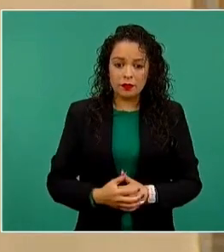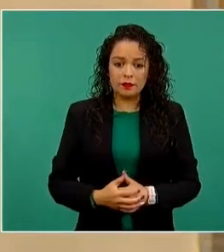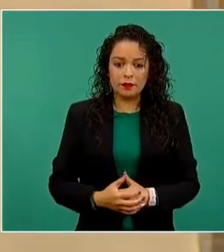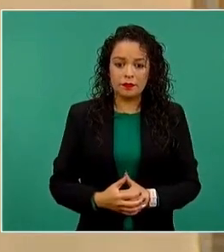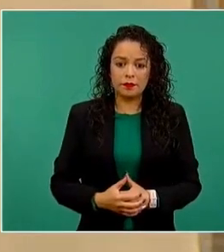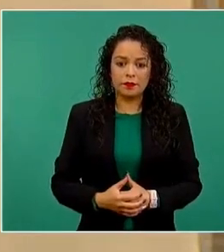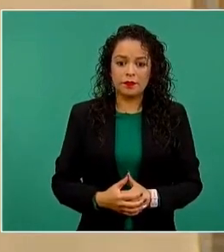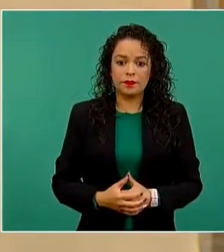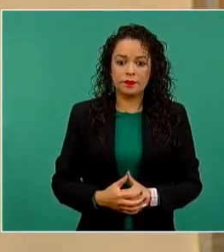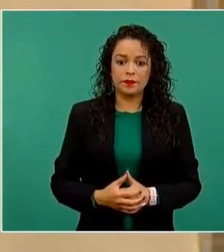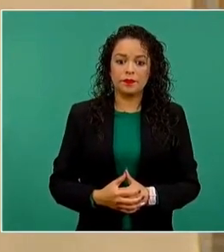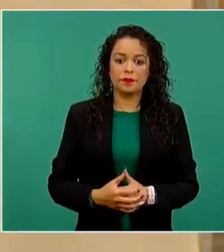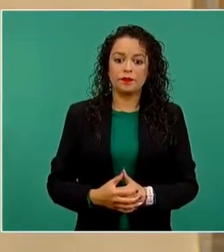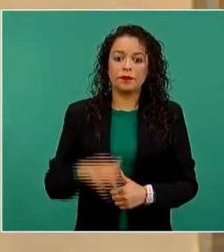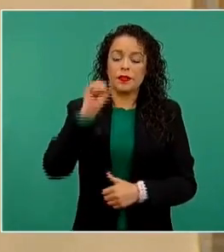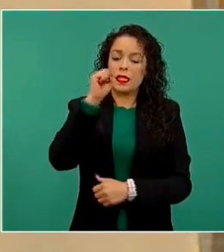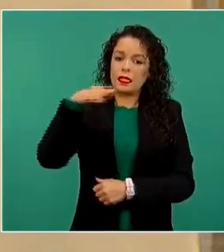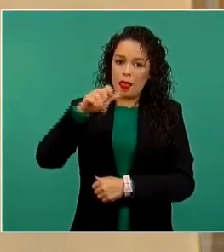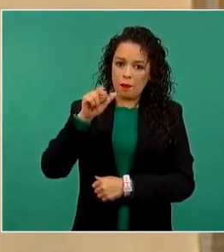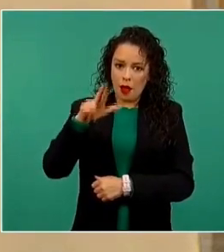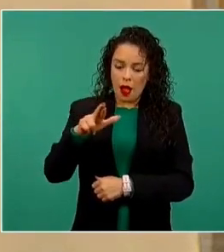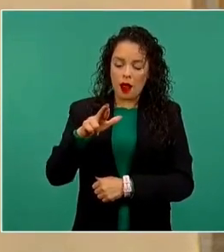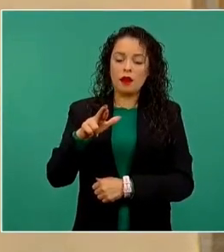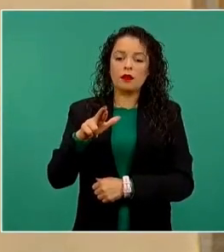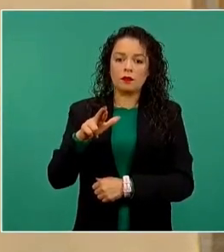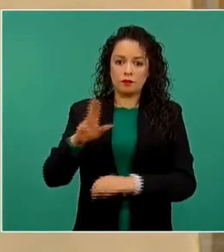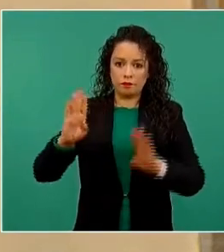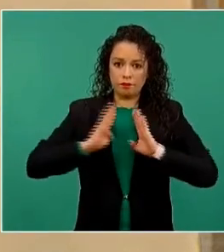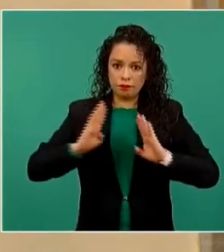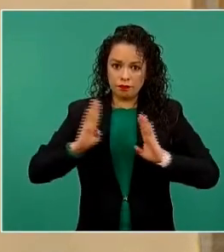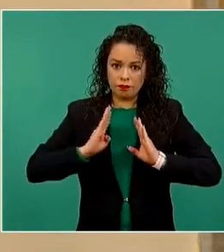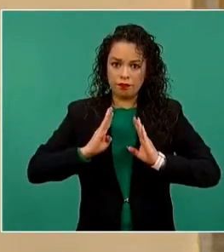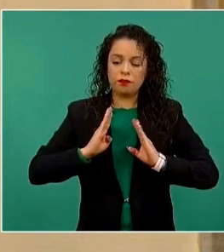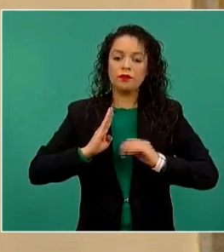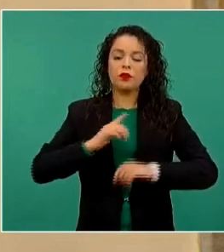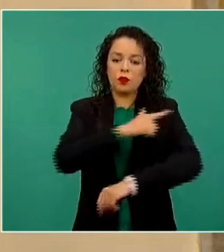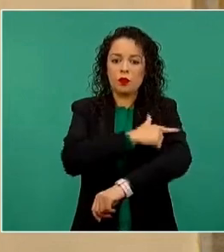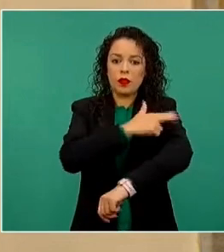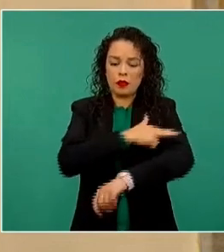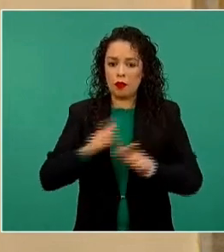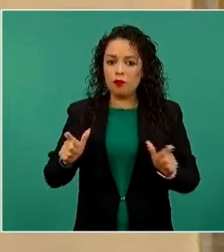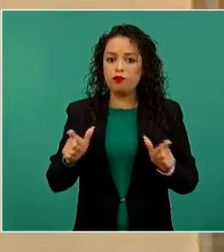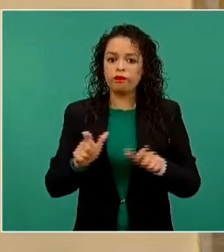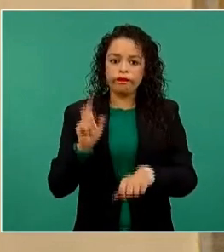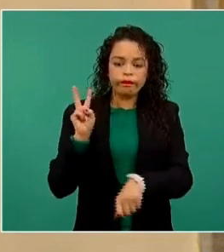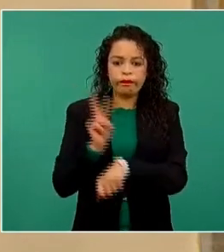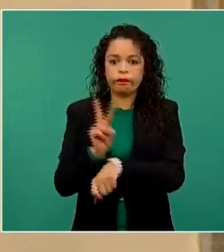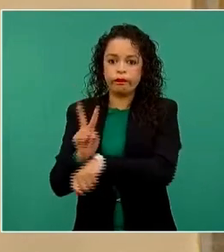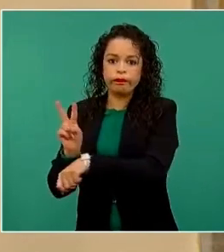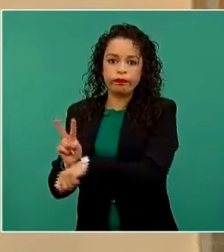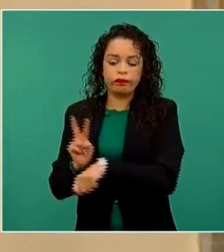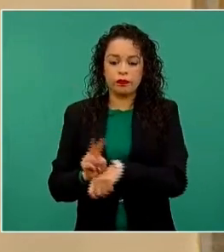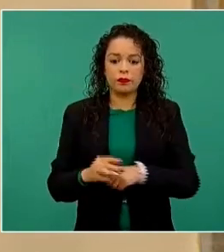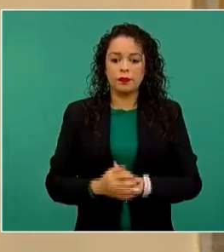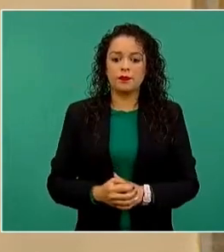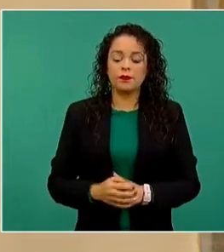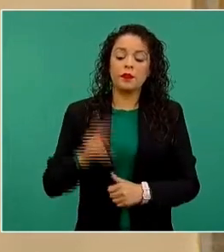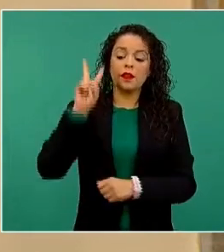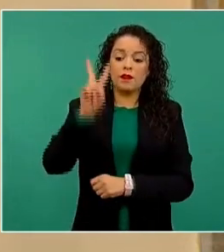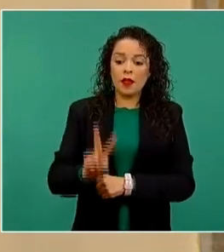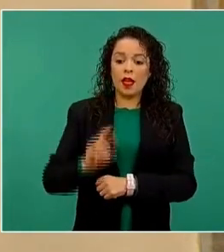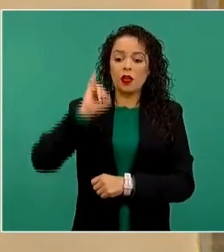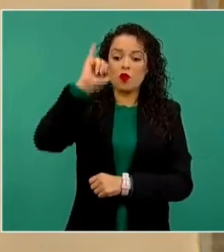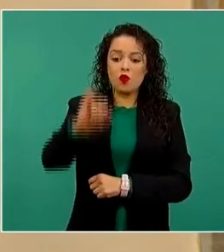de Semar, del Ejército y de Guardia Nacional. Adelante. resumen, viernes y jueves